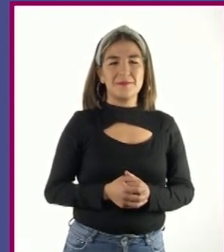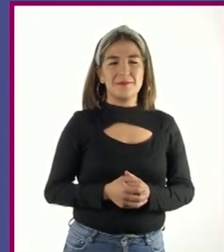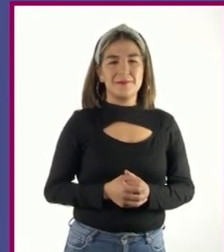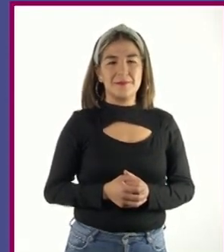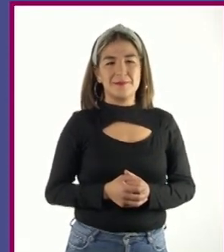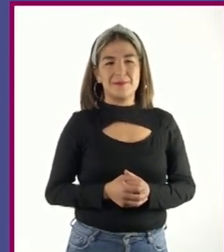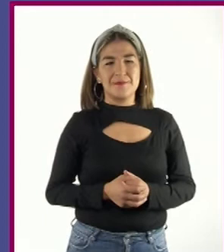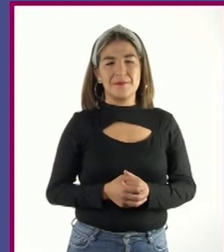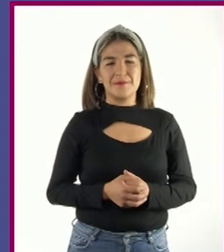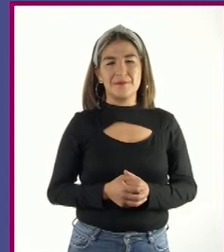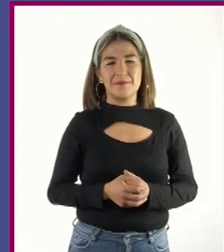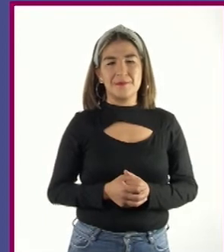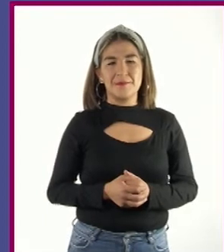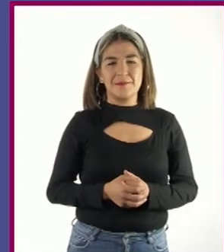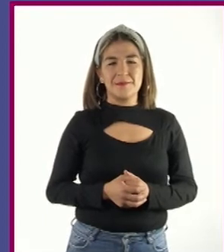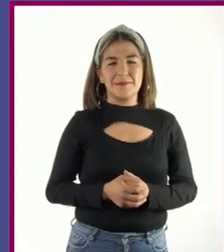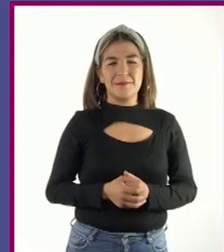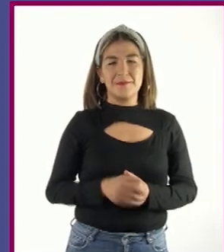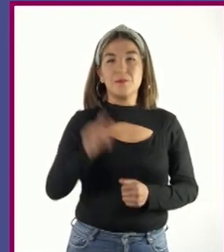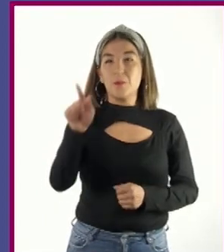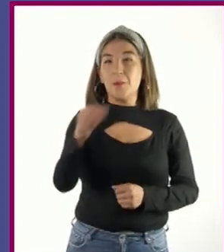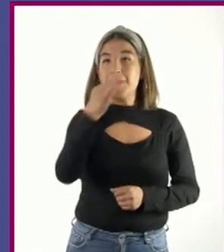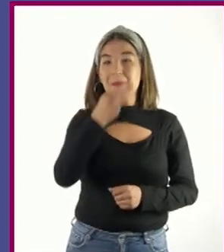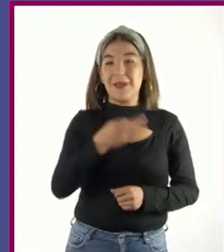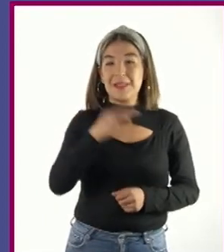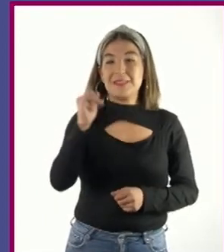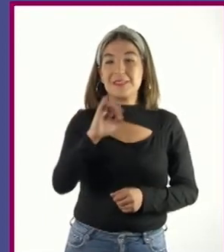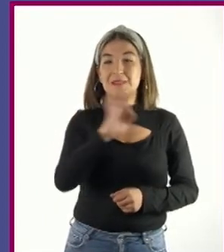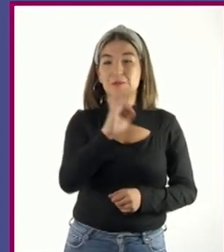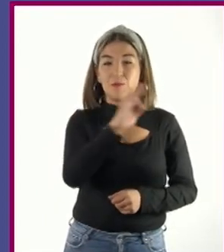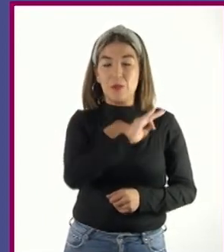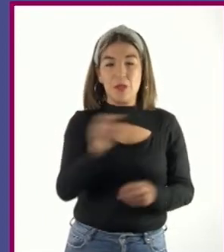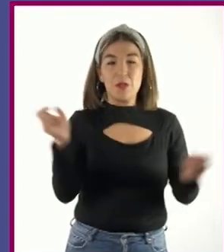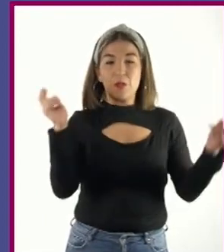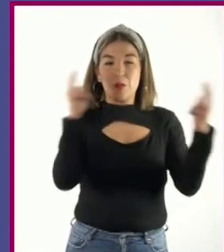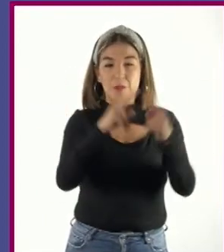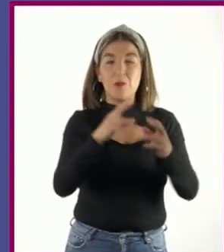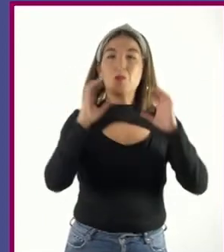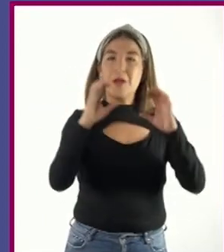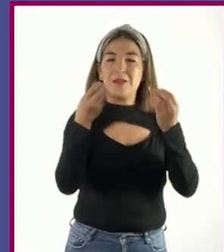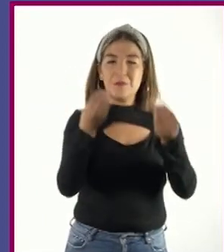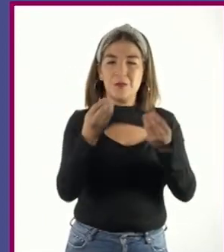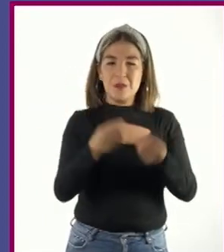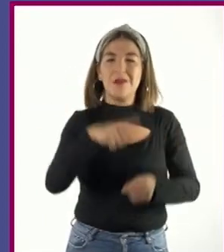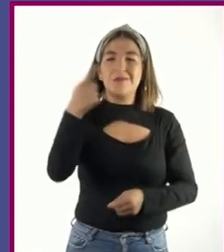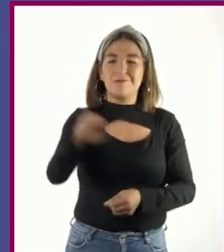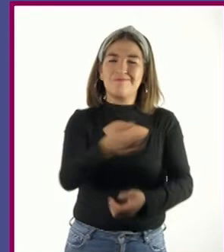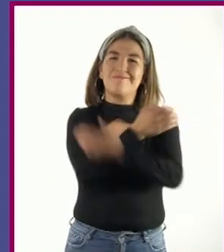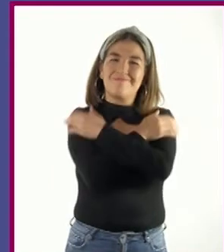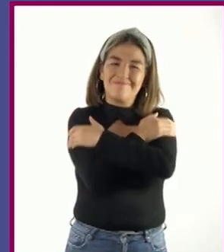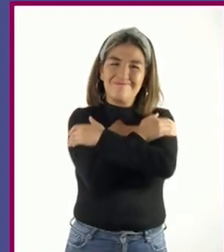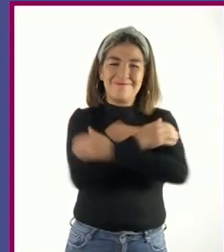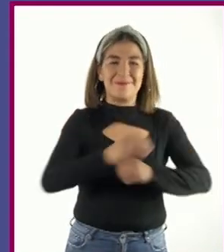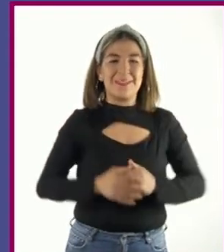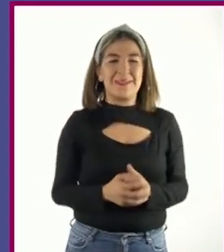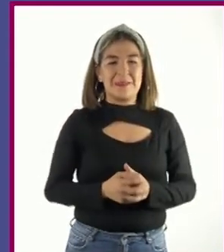¿Me avisas si es posible que nos veamos? Cuídate mucho y te mando un fuerte abrazo.